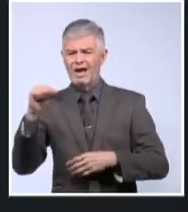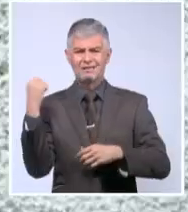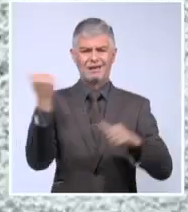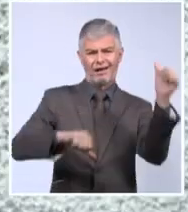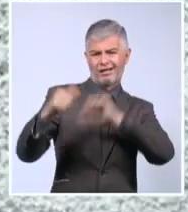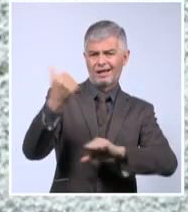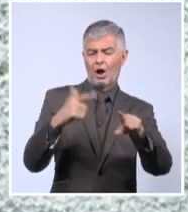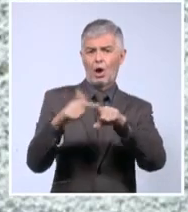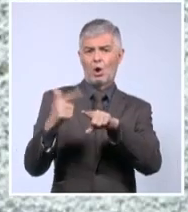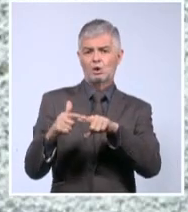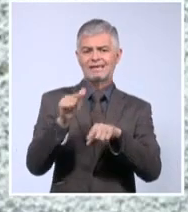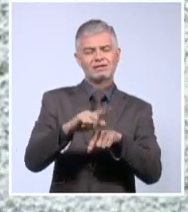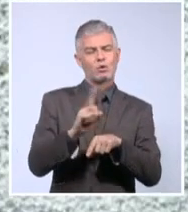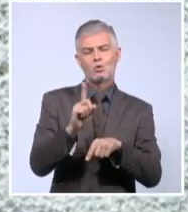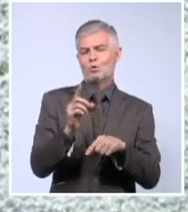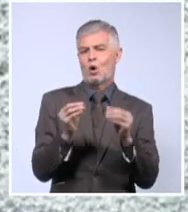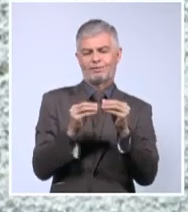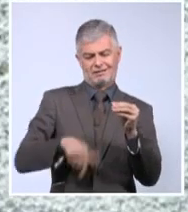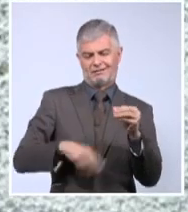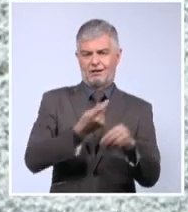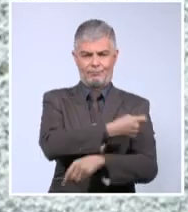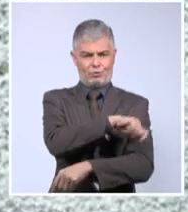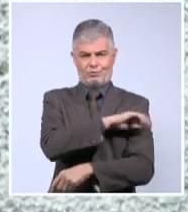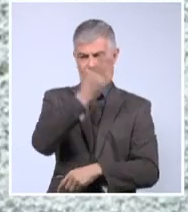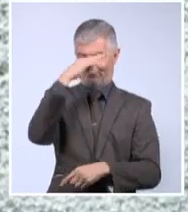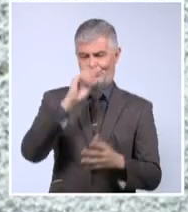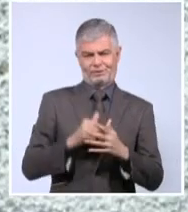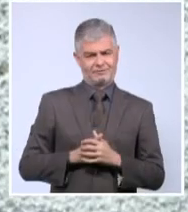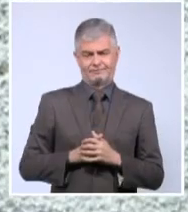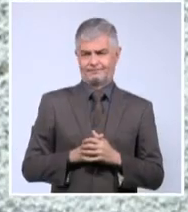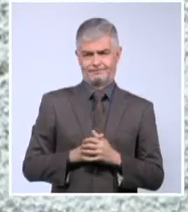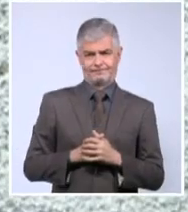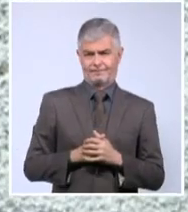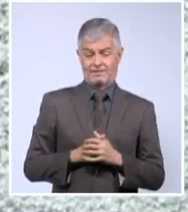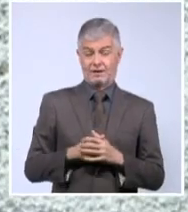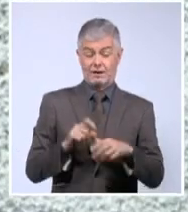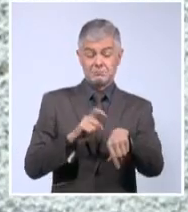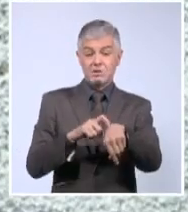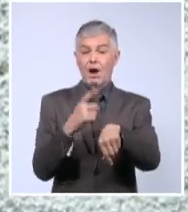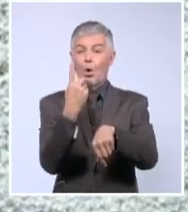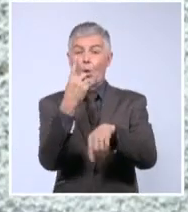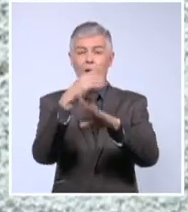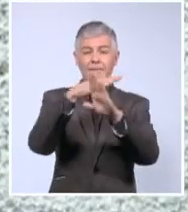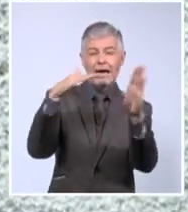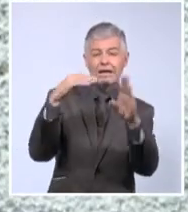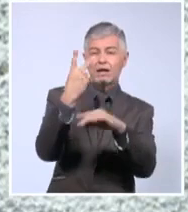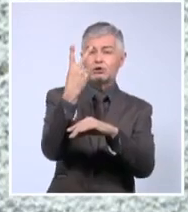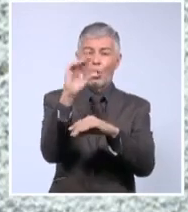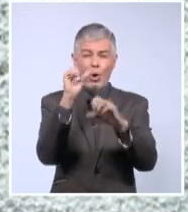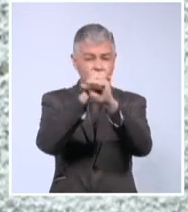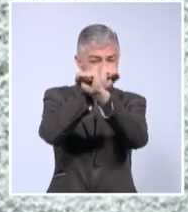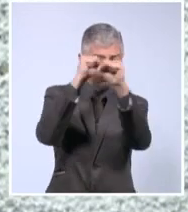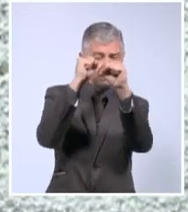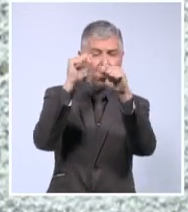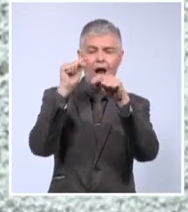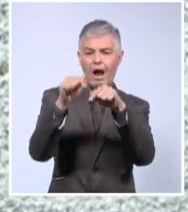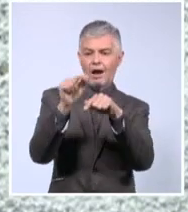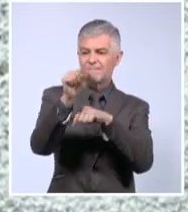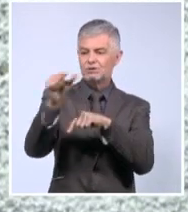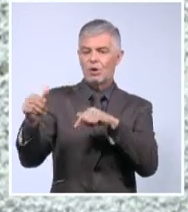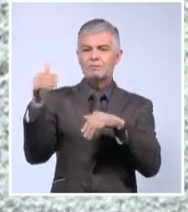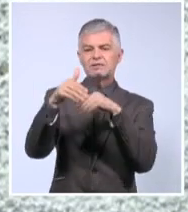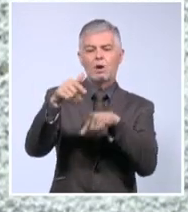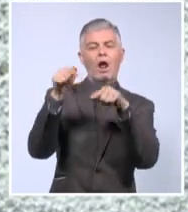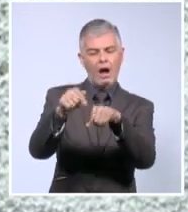pueblo. Una y media, dos de la mañana, los manifestantes que estuvieron ahí pacíficamente tuvieron un diálogo con el gobierno.